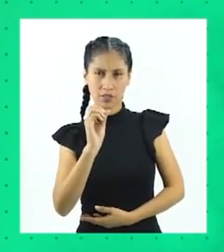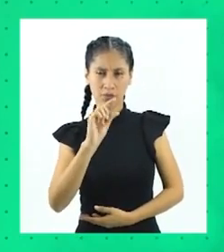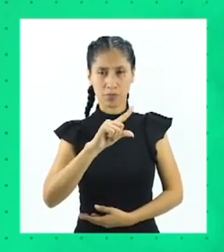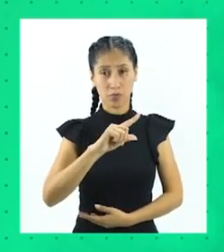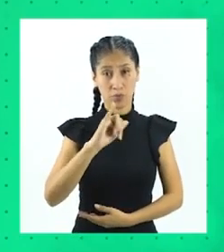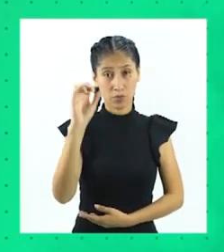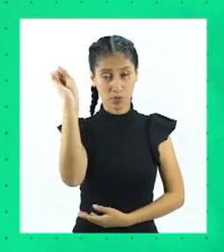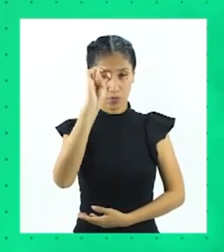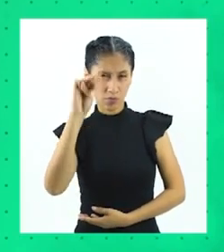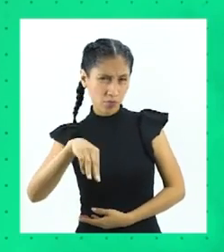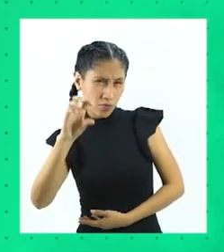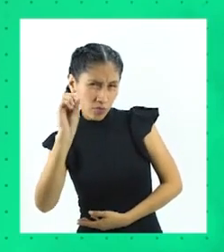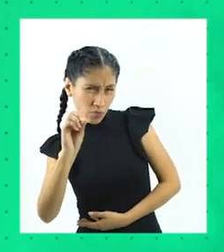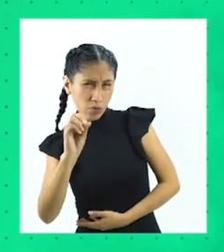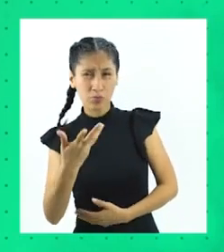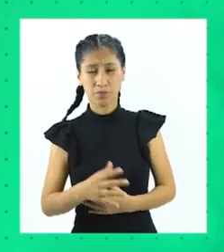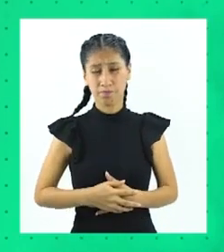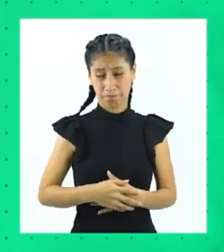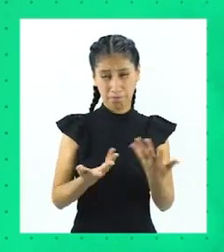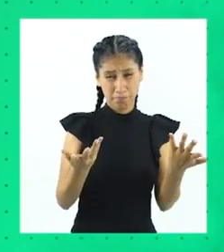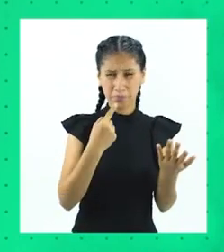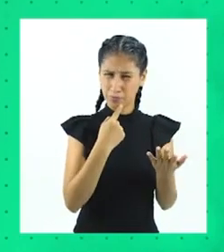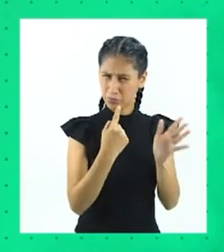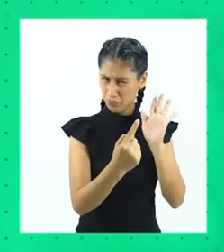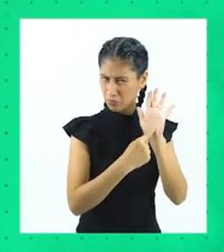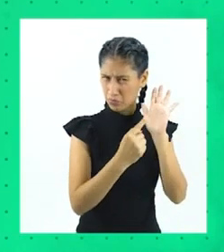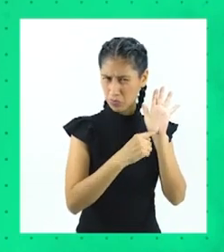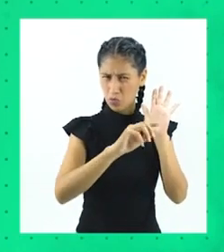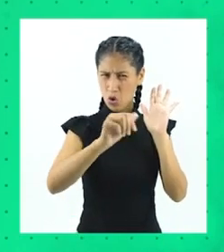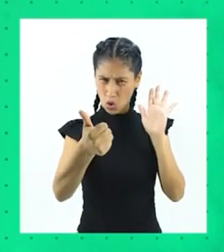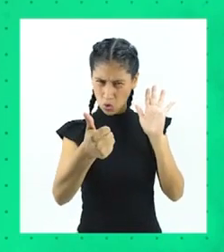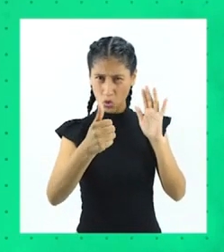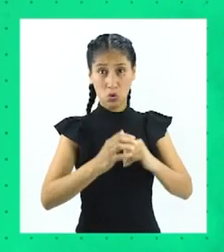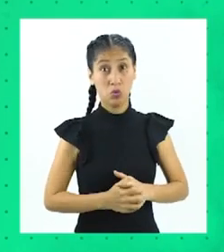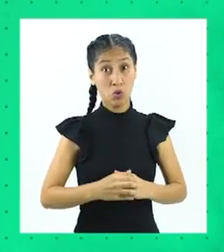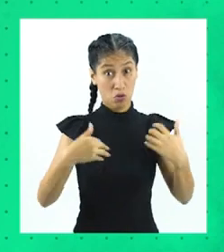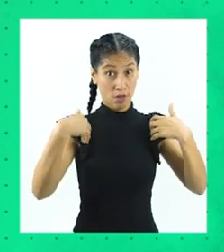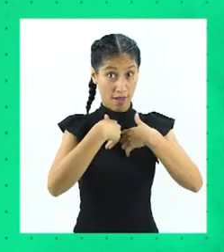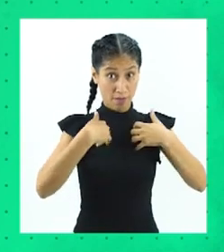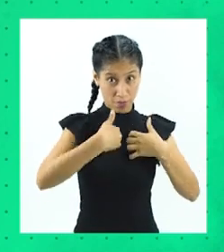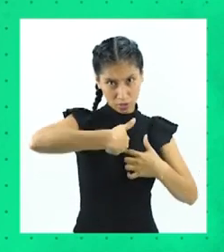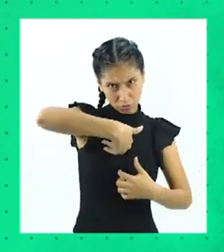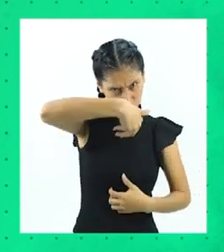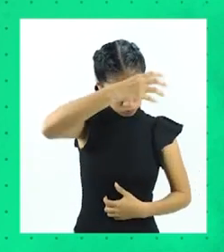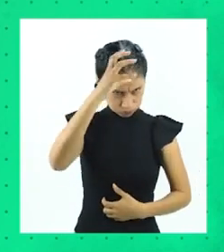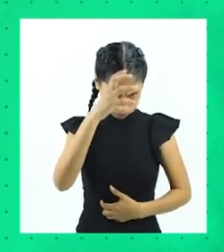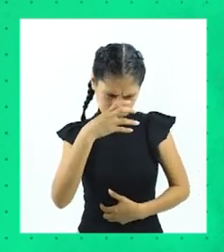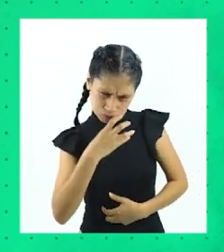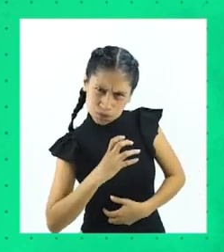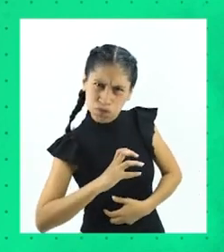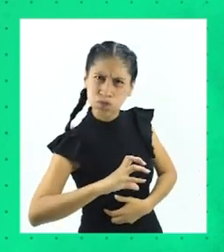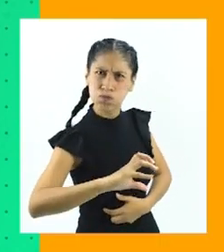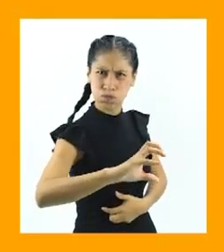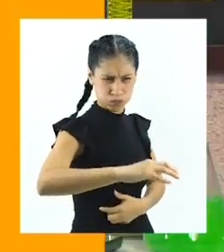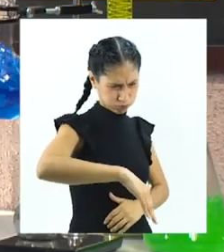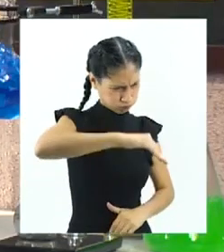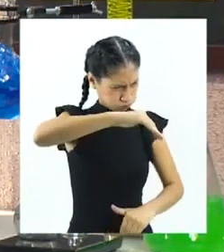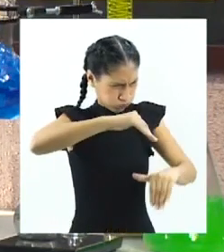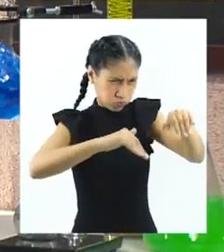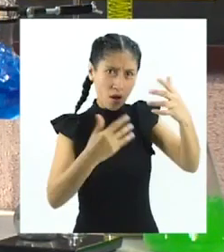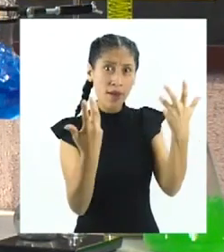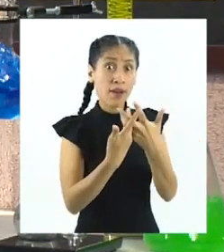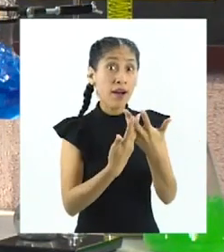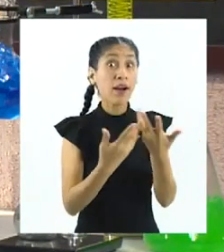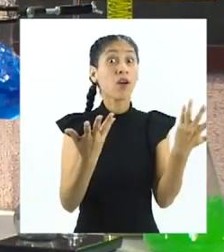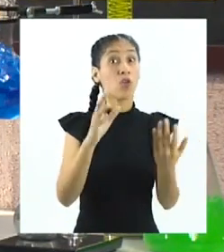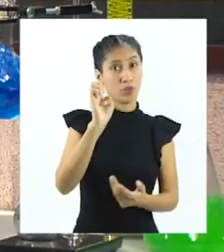que las aves derivaron de los dinosaurios, crecimiento o... ¿Evolución? Ahora,